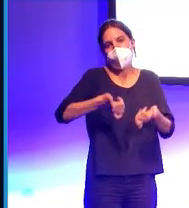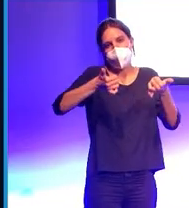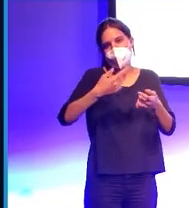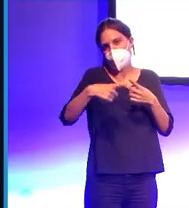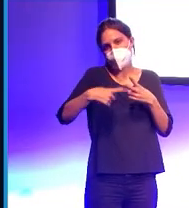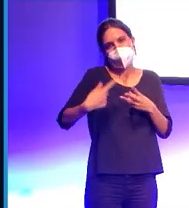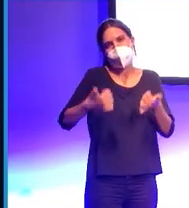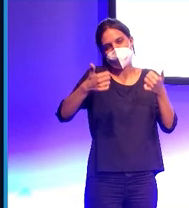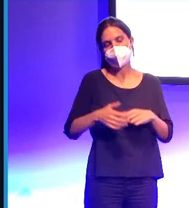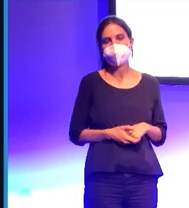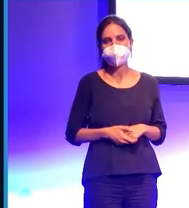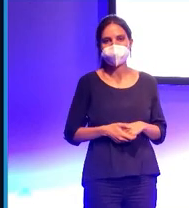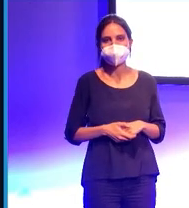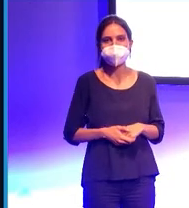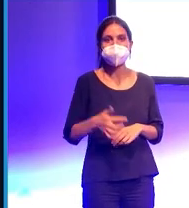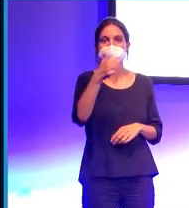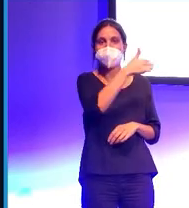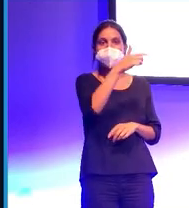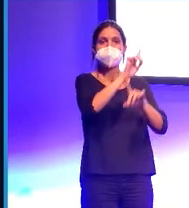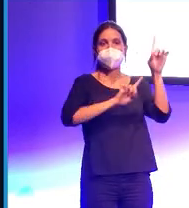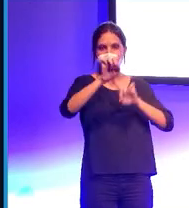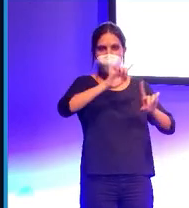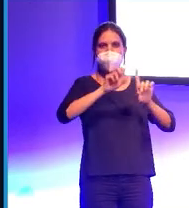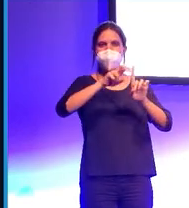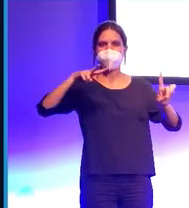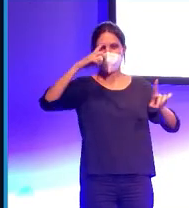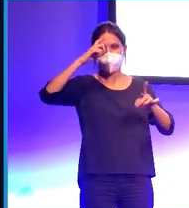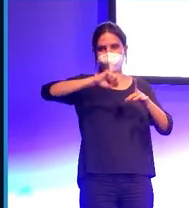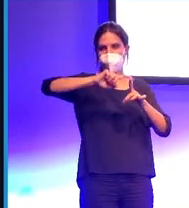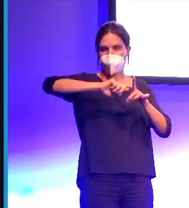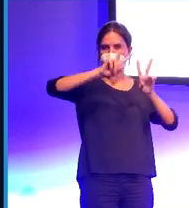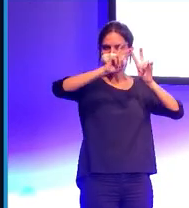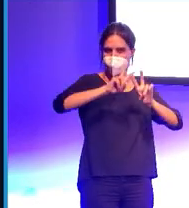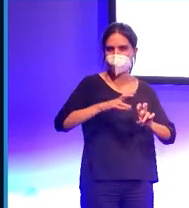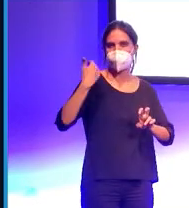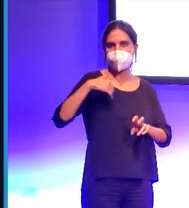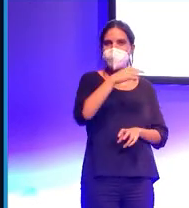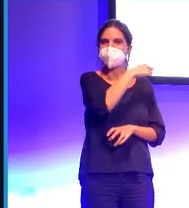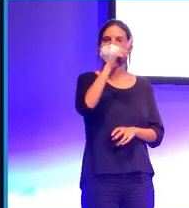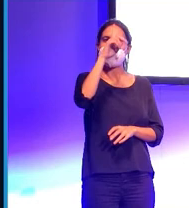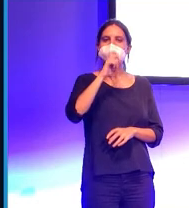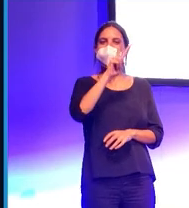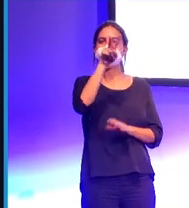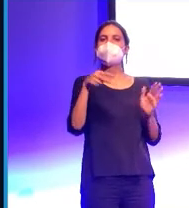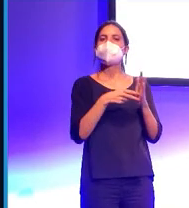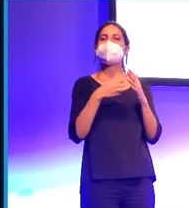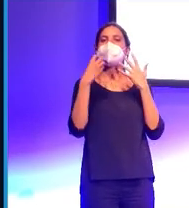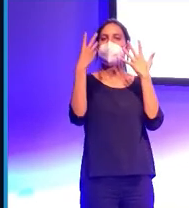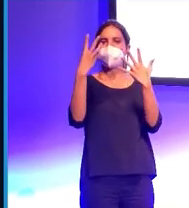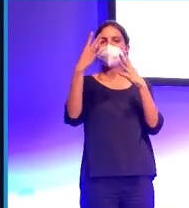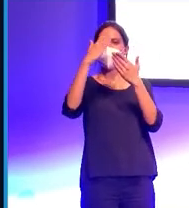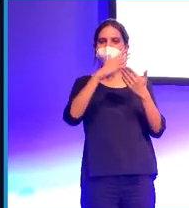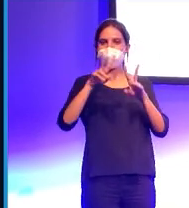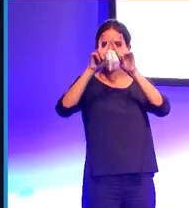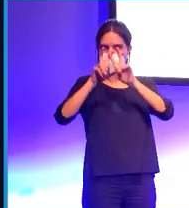de hecho, este es un problema que se ha estudiado desde la perspectiva psicológica. Estos son los estudios que se hicieron en 2008 y lo que hacían en estos estudios